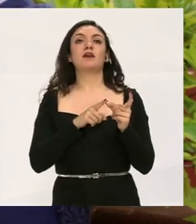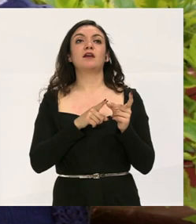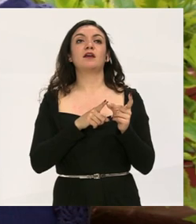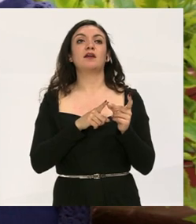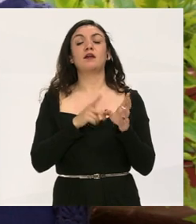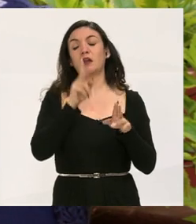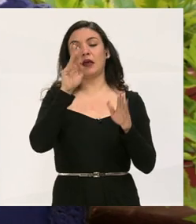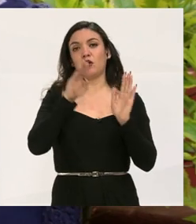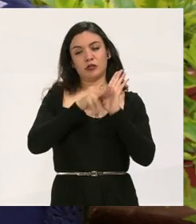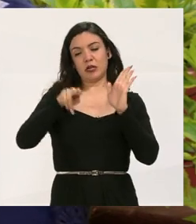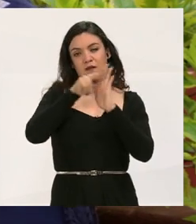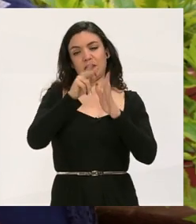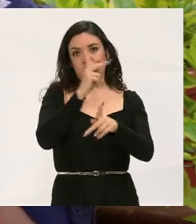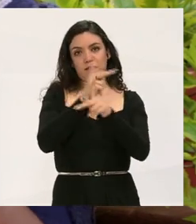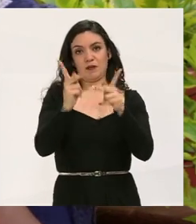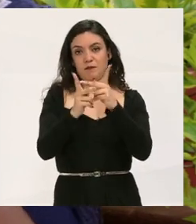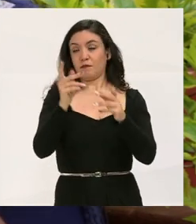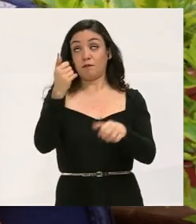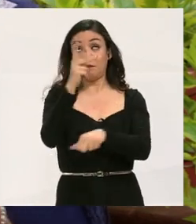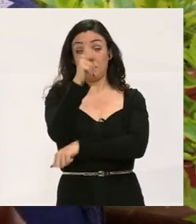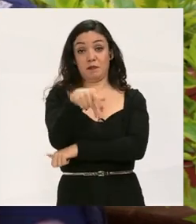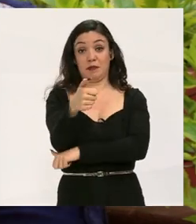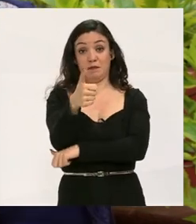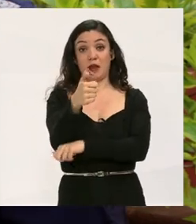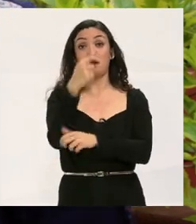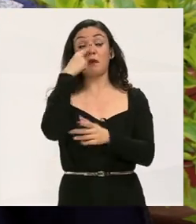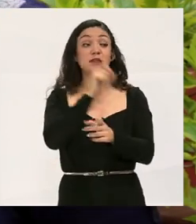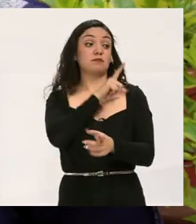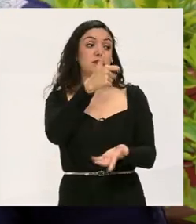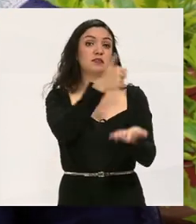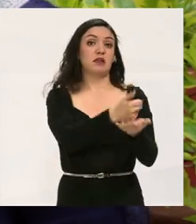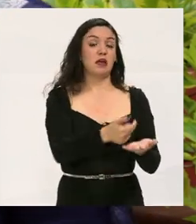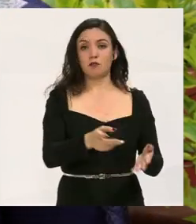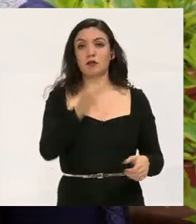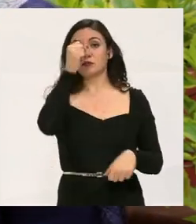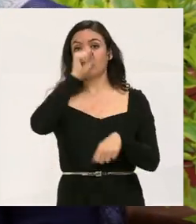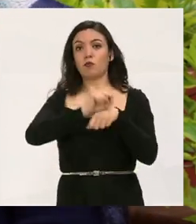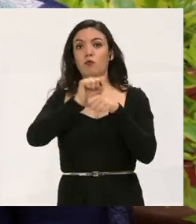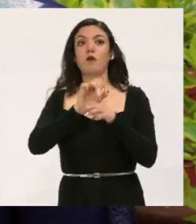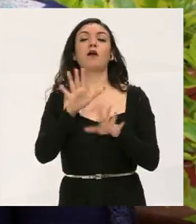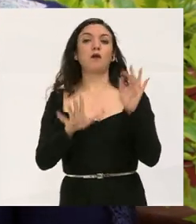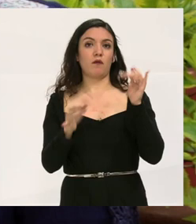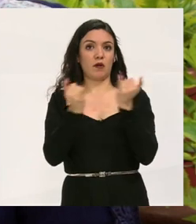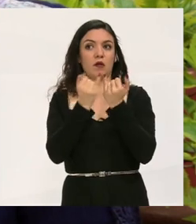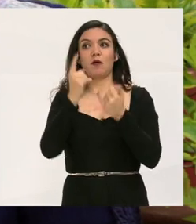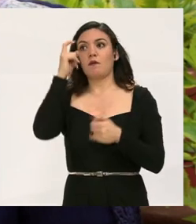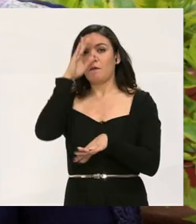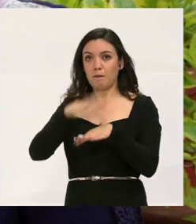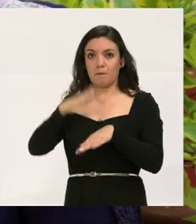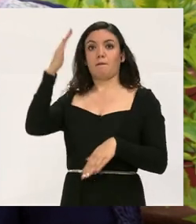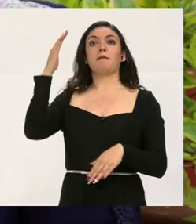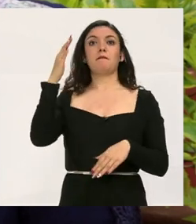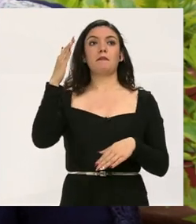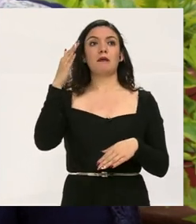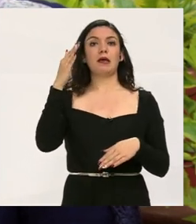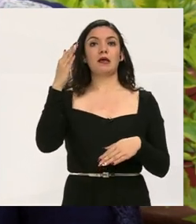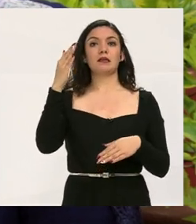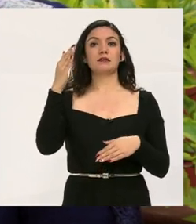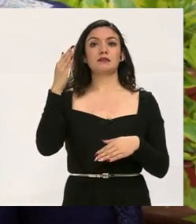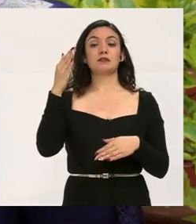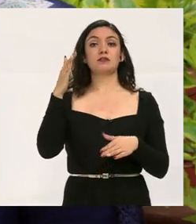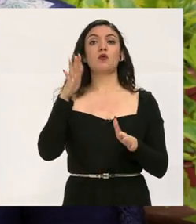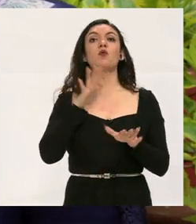donde, digo, nivel primaria, que se les dé especial para ellos. En secundaria batalla un poquito más.